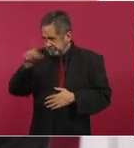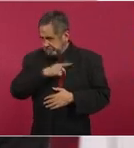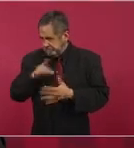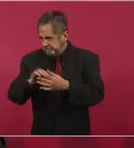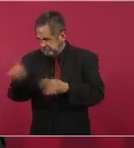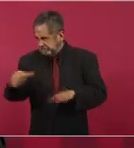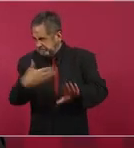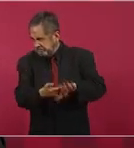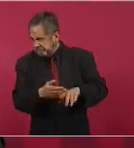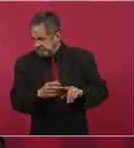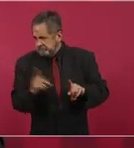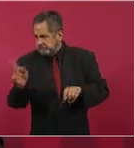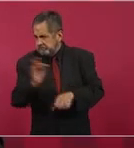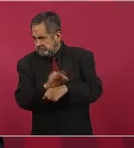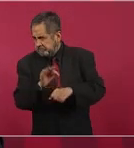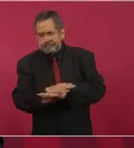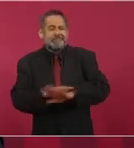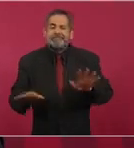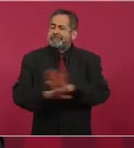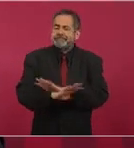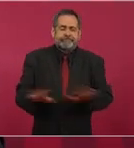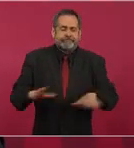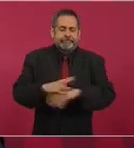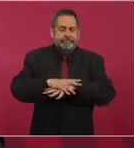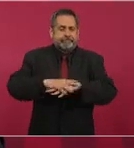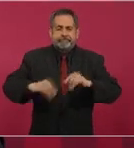nadie o que se proteja a nadie.